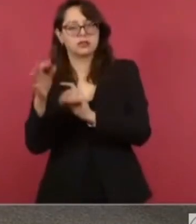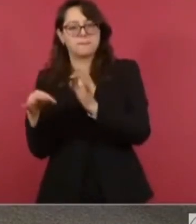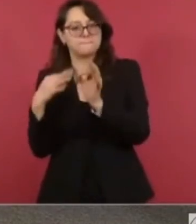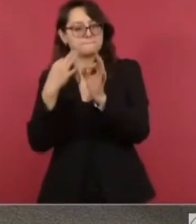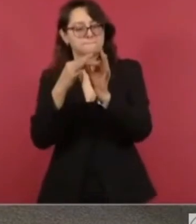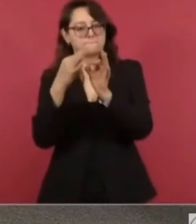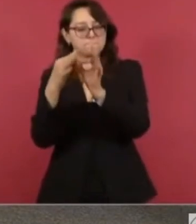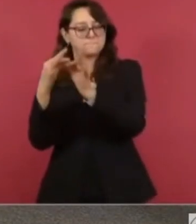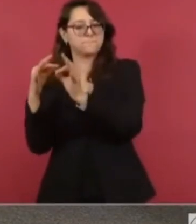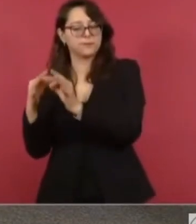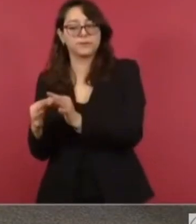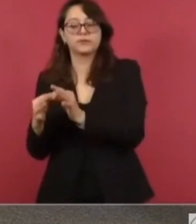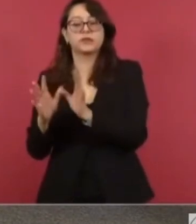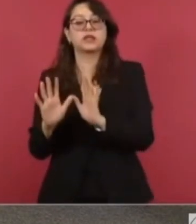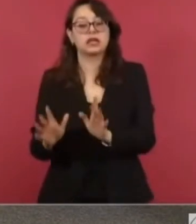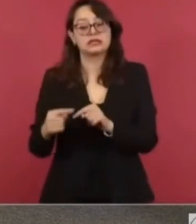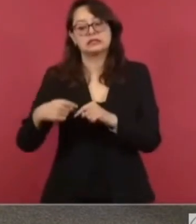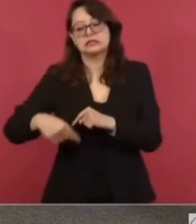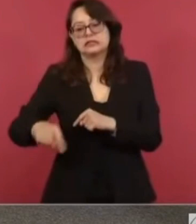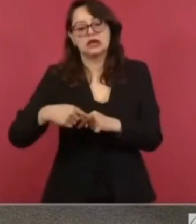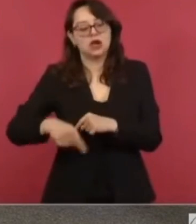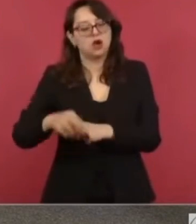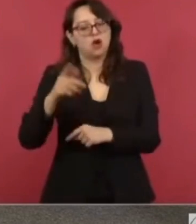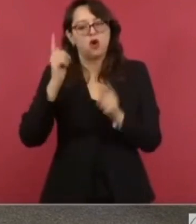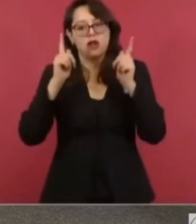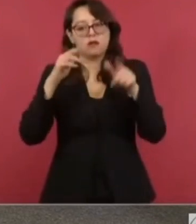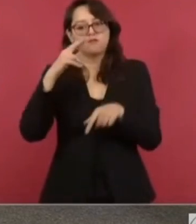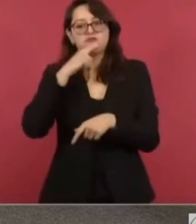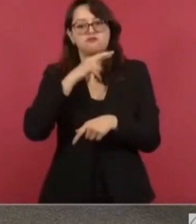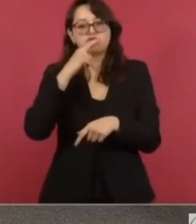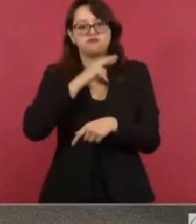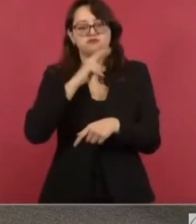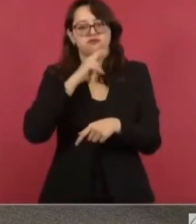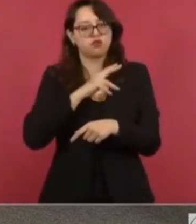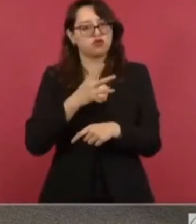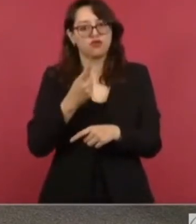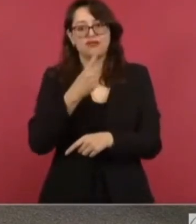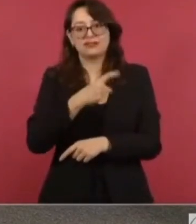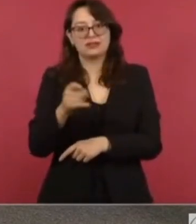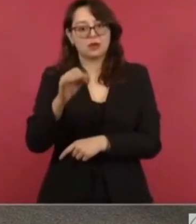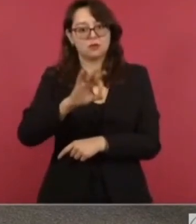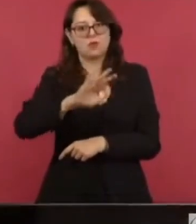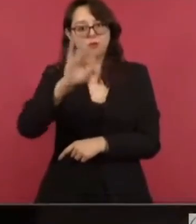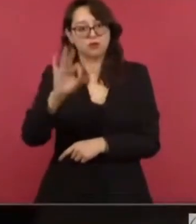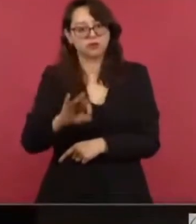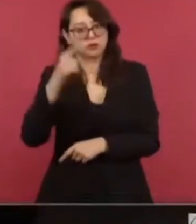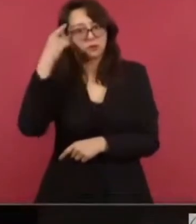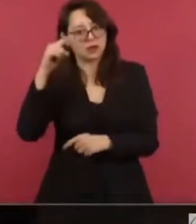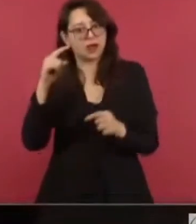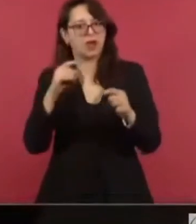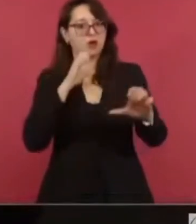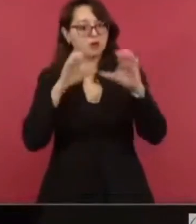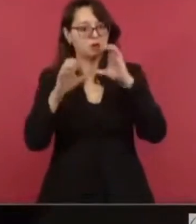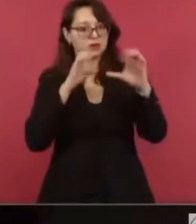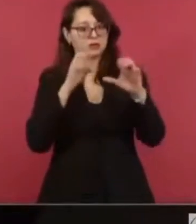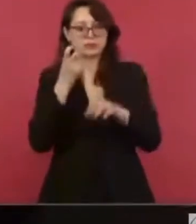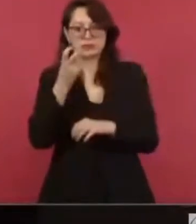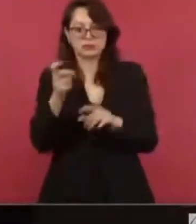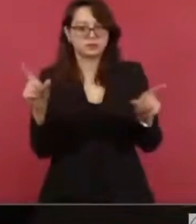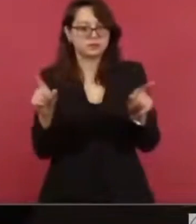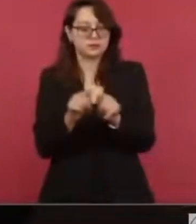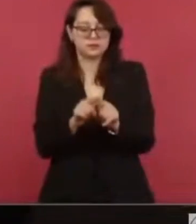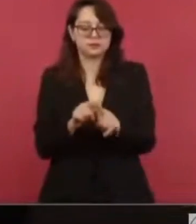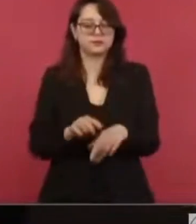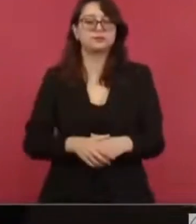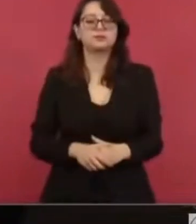restablecer el servicio. Esta parte se nos había pasado a informarle, señor presidente. Sería